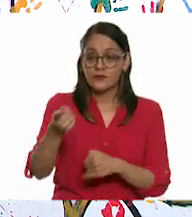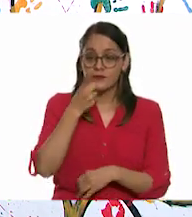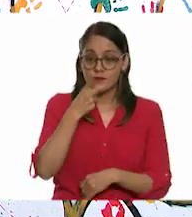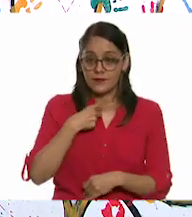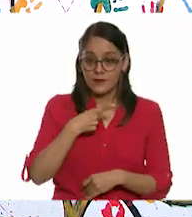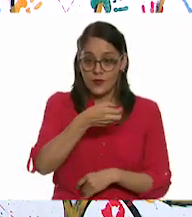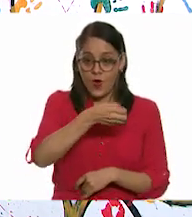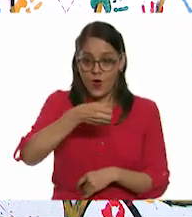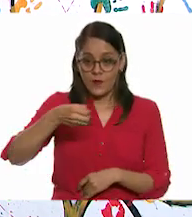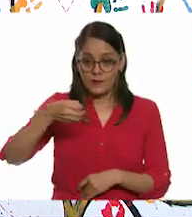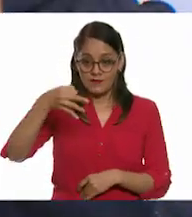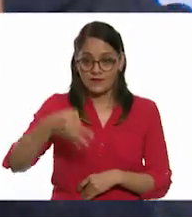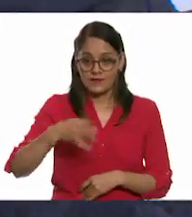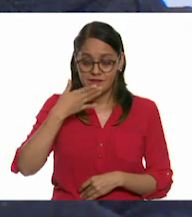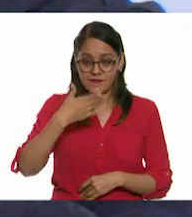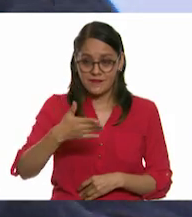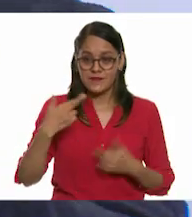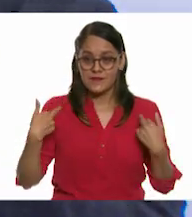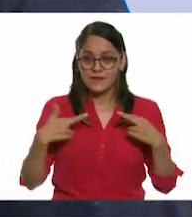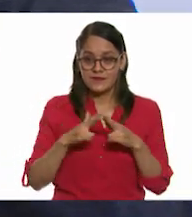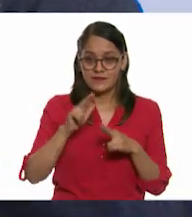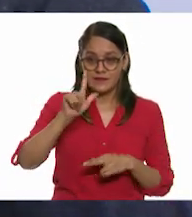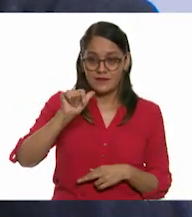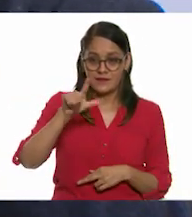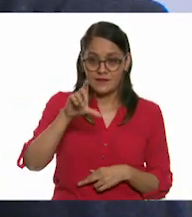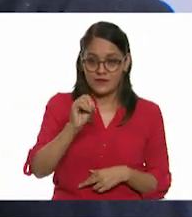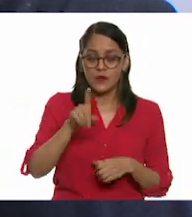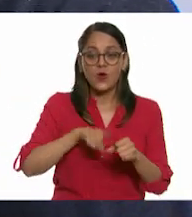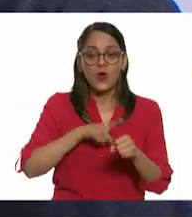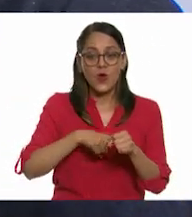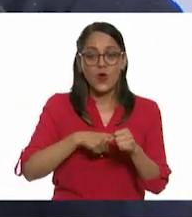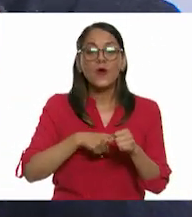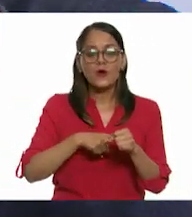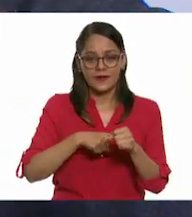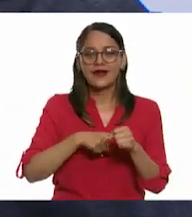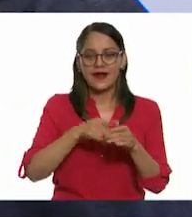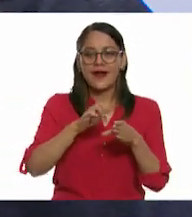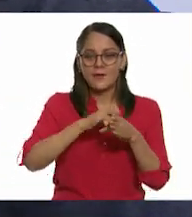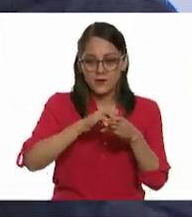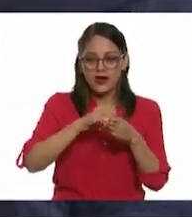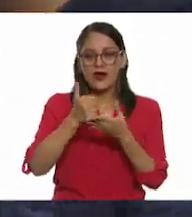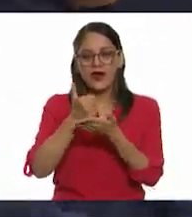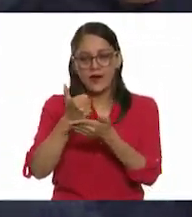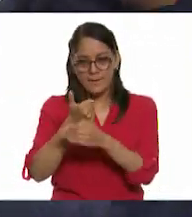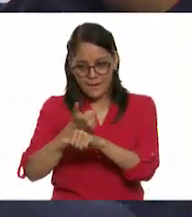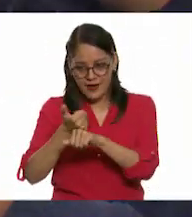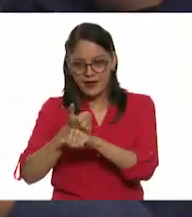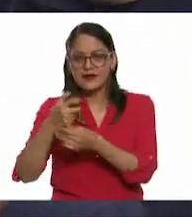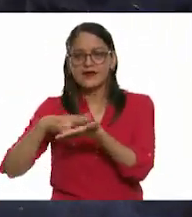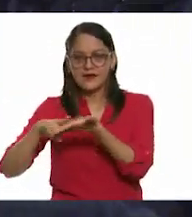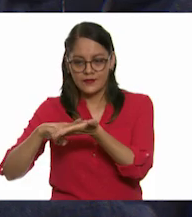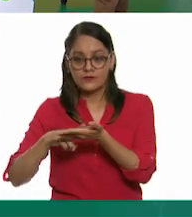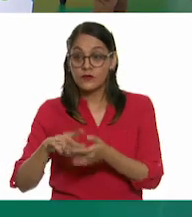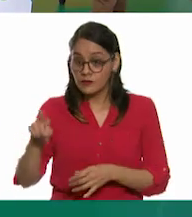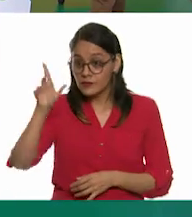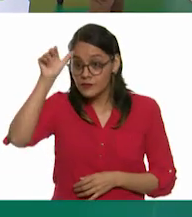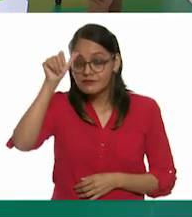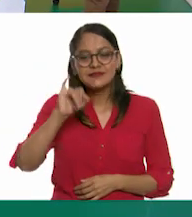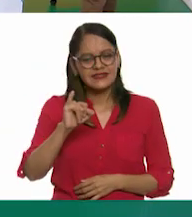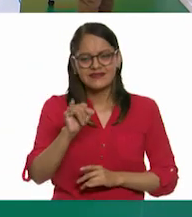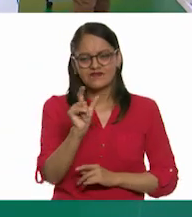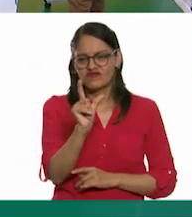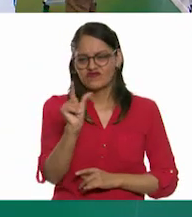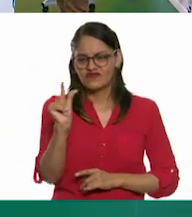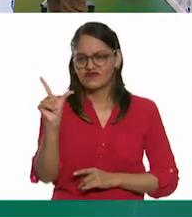tiene organizados el profesor Lalo. Ah, ¿de verdad? Así, el morado, el amarillo y el verde. ¿El morado, el amarillo y el verde? ¿Estás de acuerdo? Sí, se nota mucho.